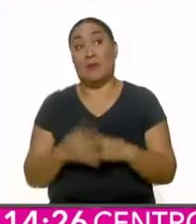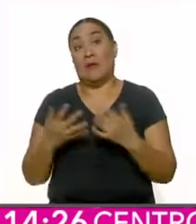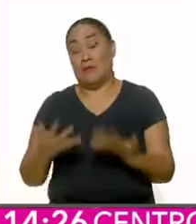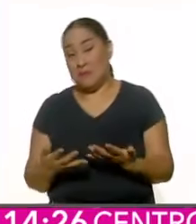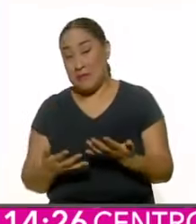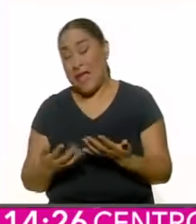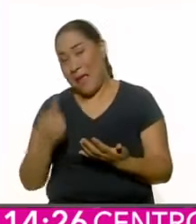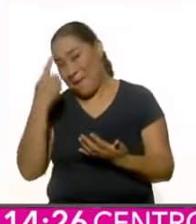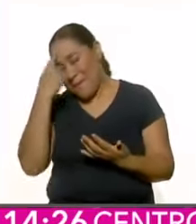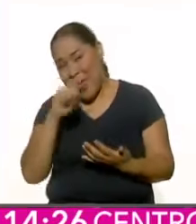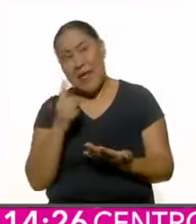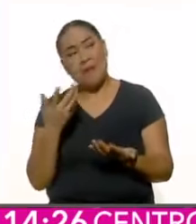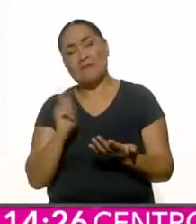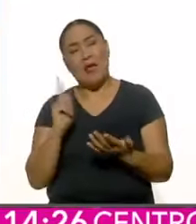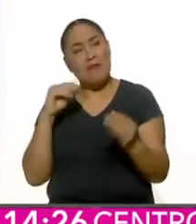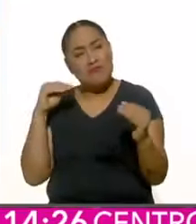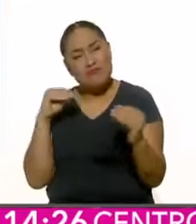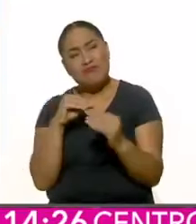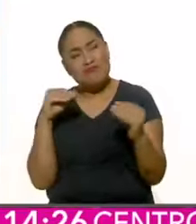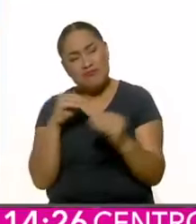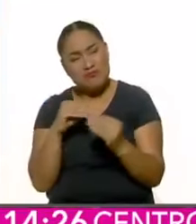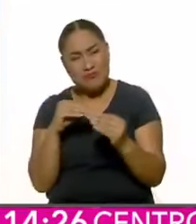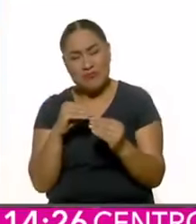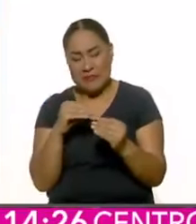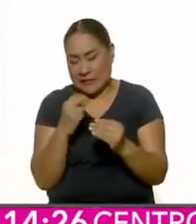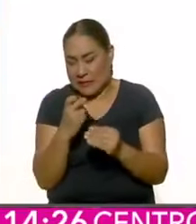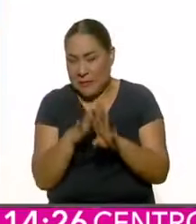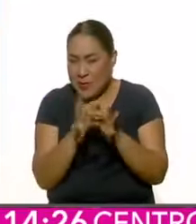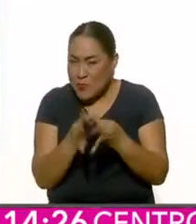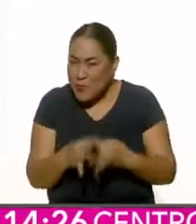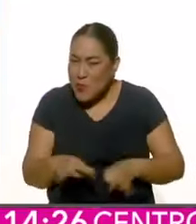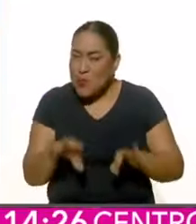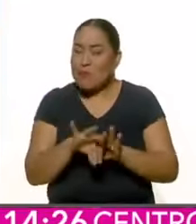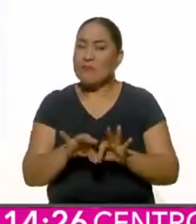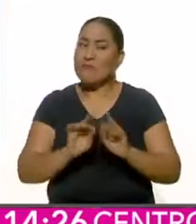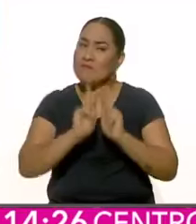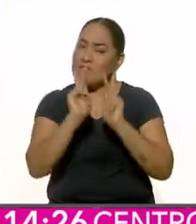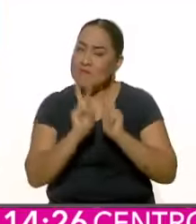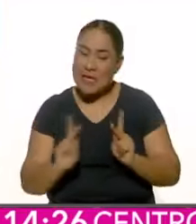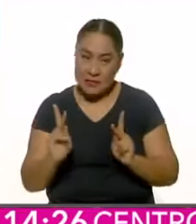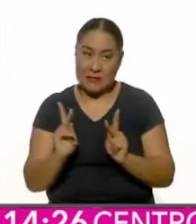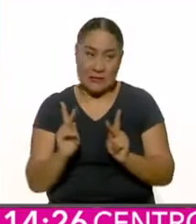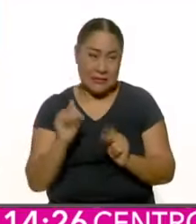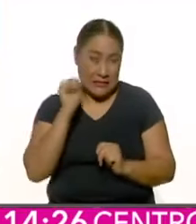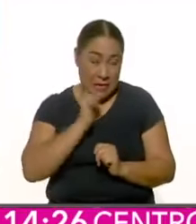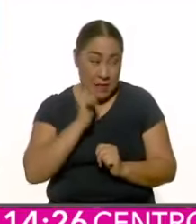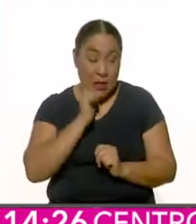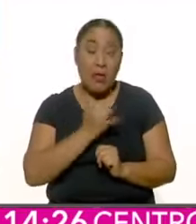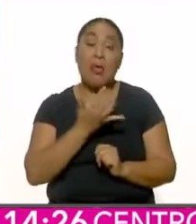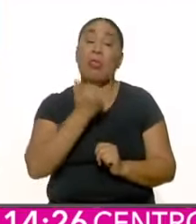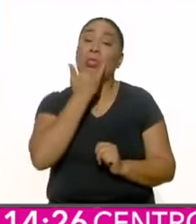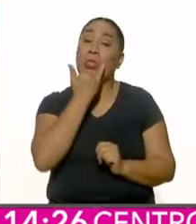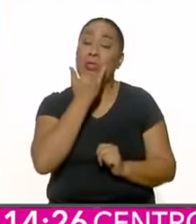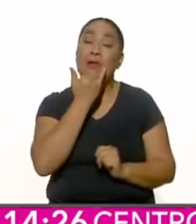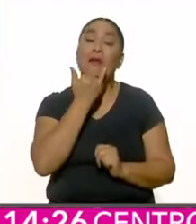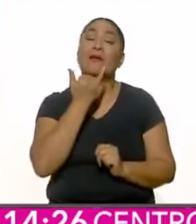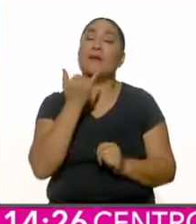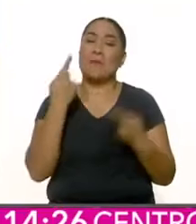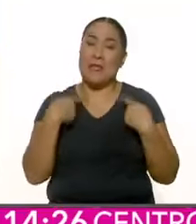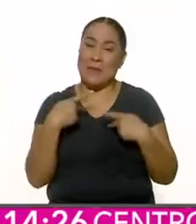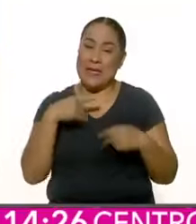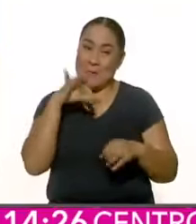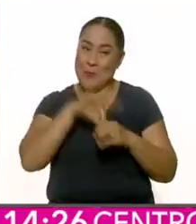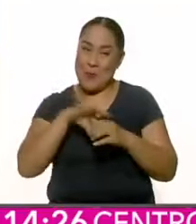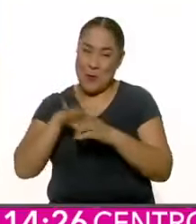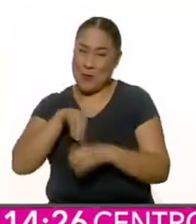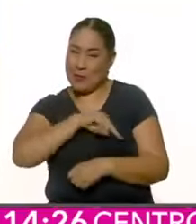apelar a la combinación precisa y armónica que ha de producirse, enlazo los votantes